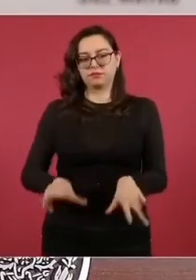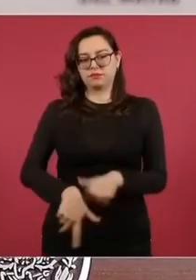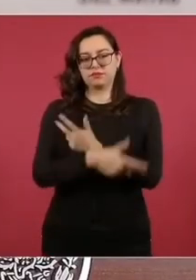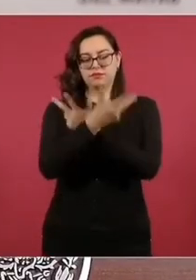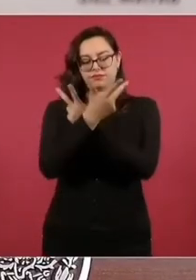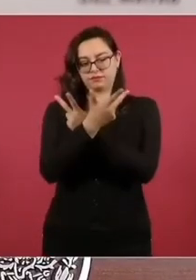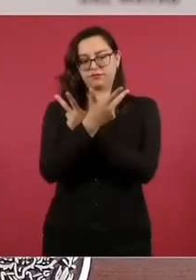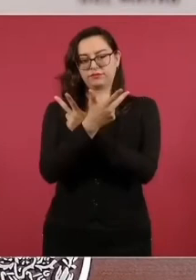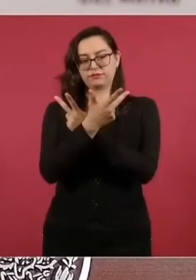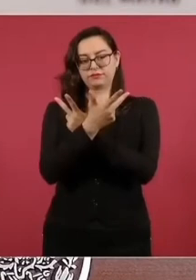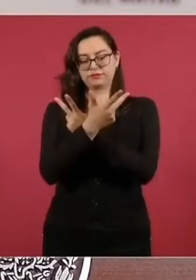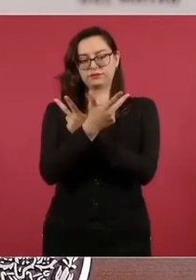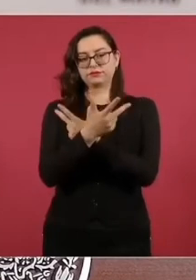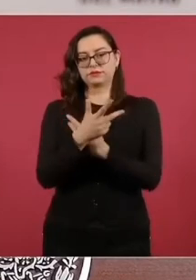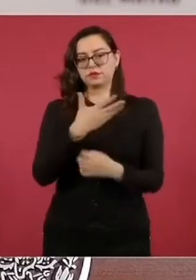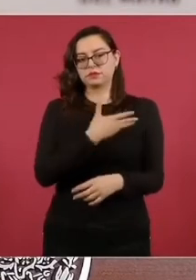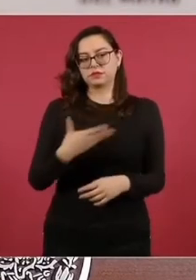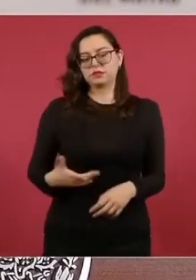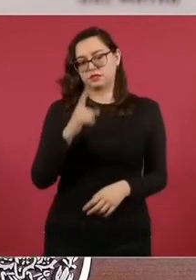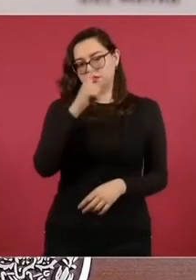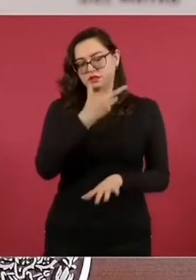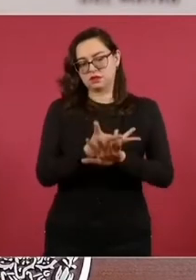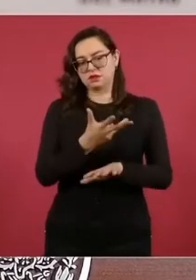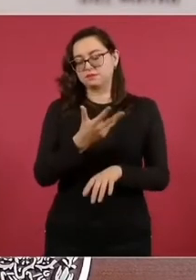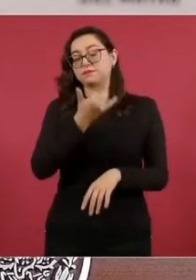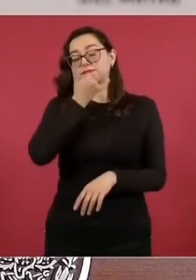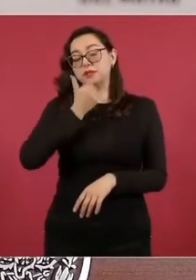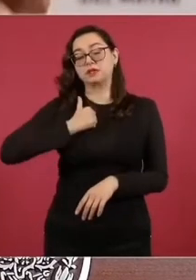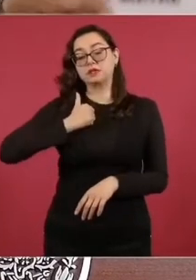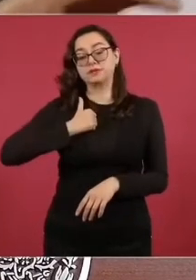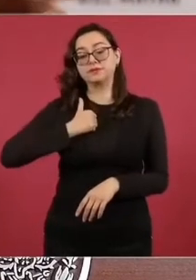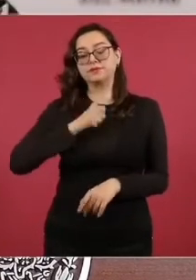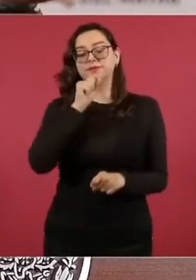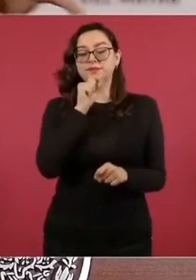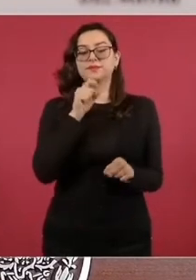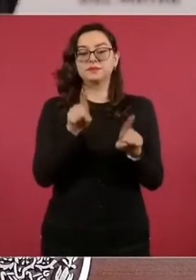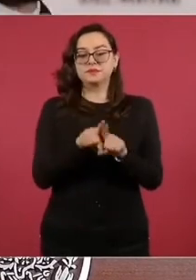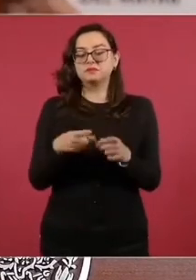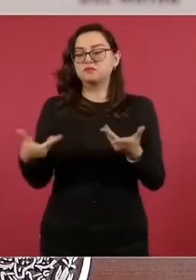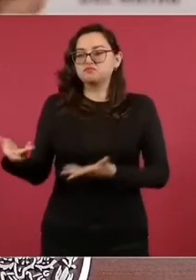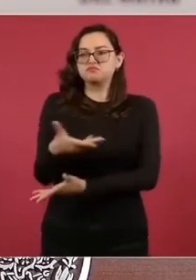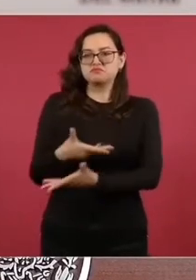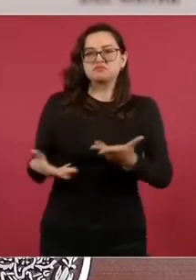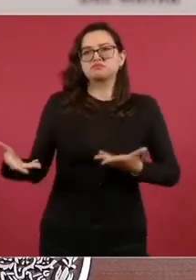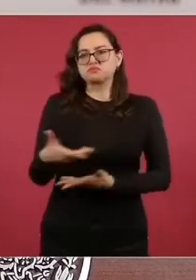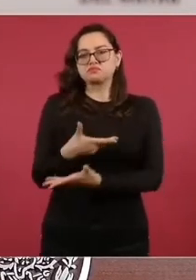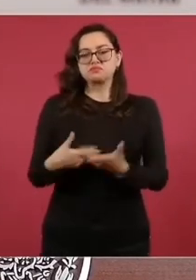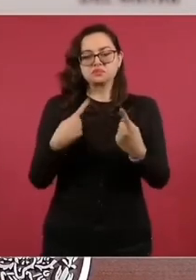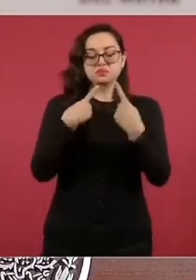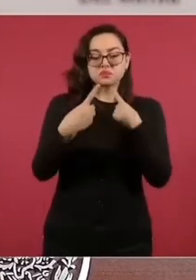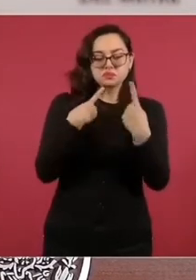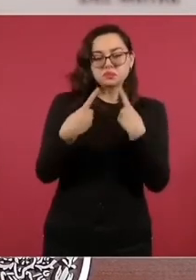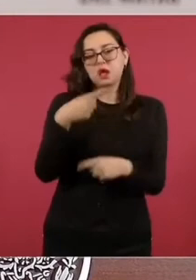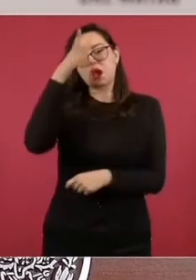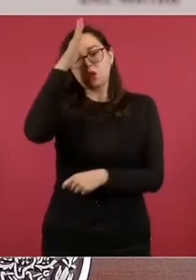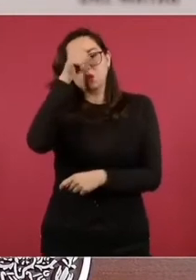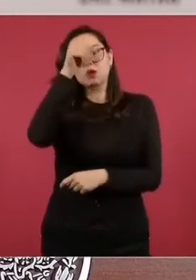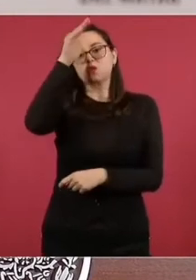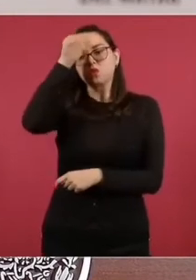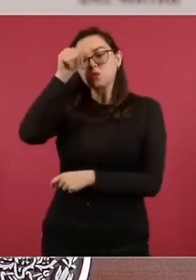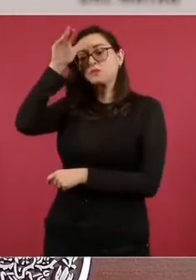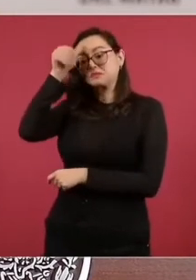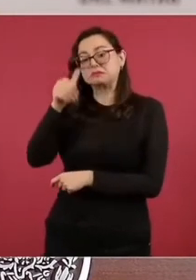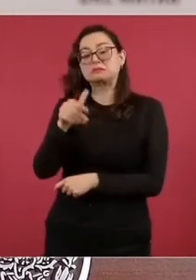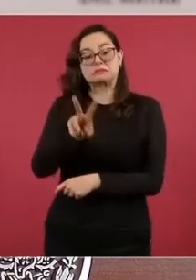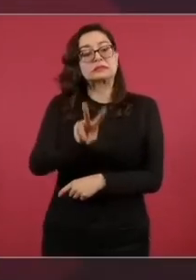trudó y se llegaron a algunos acuerdos, porque